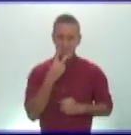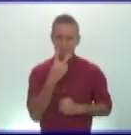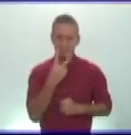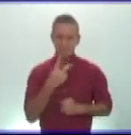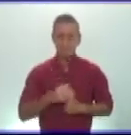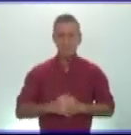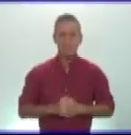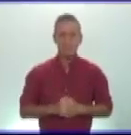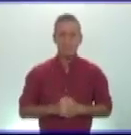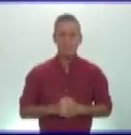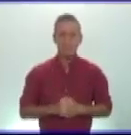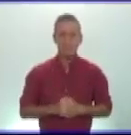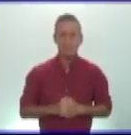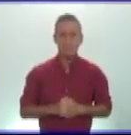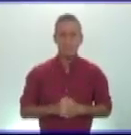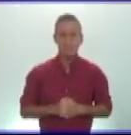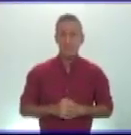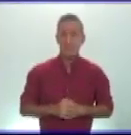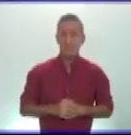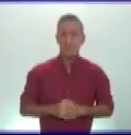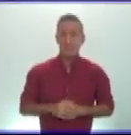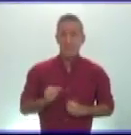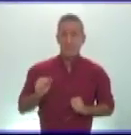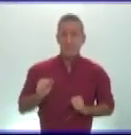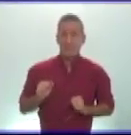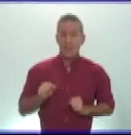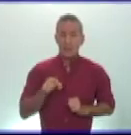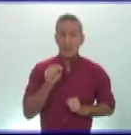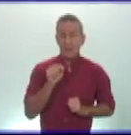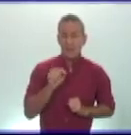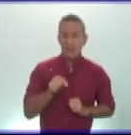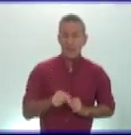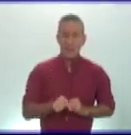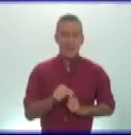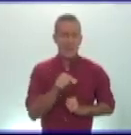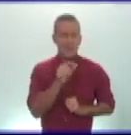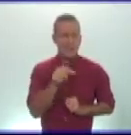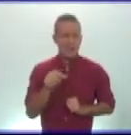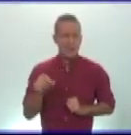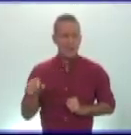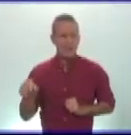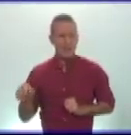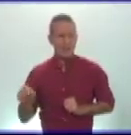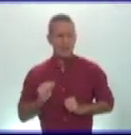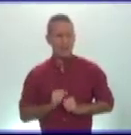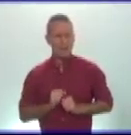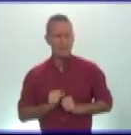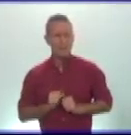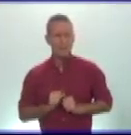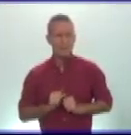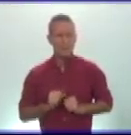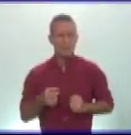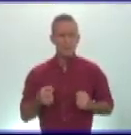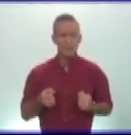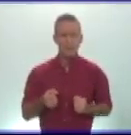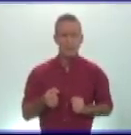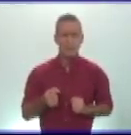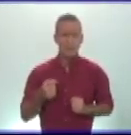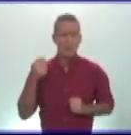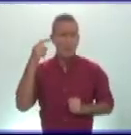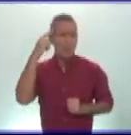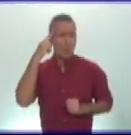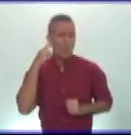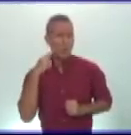con la monarquía romana qué debemos decir de ella debemos decir que desde el siglo 8